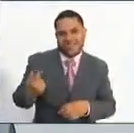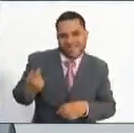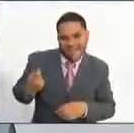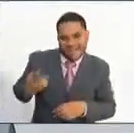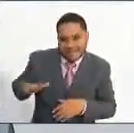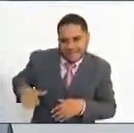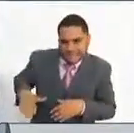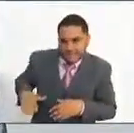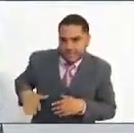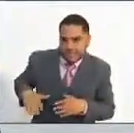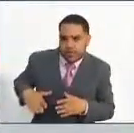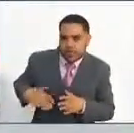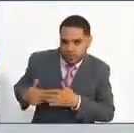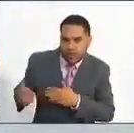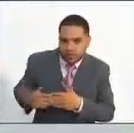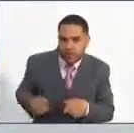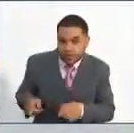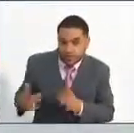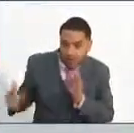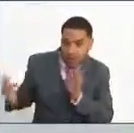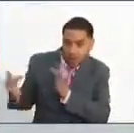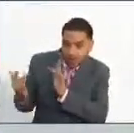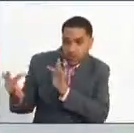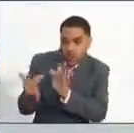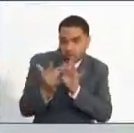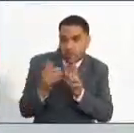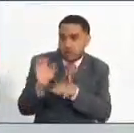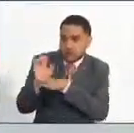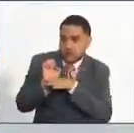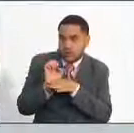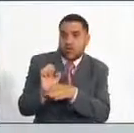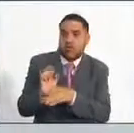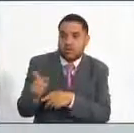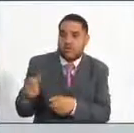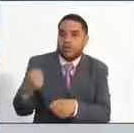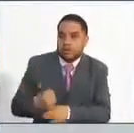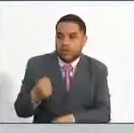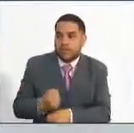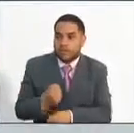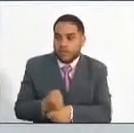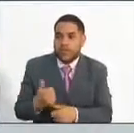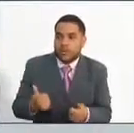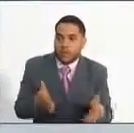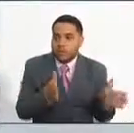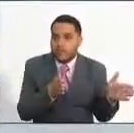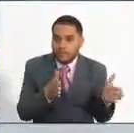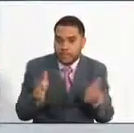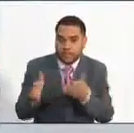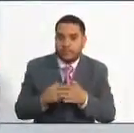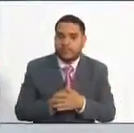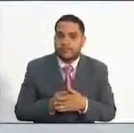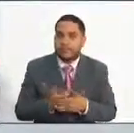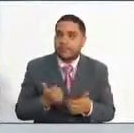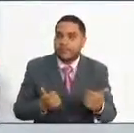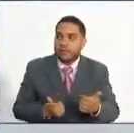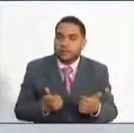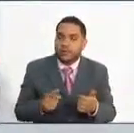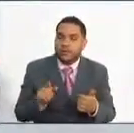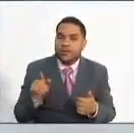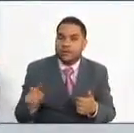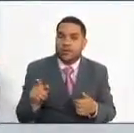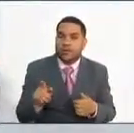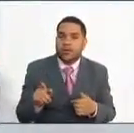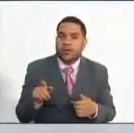también hemos tenido ya contacto con las diferentes entidades y estamos trabajando en esta etapa de planeación. Para IDPRON, el